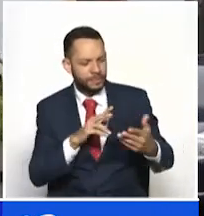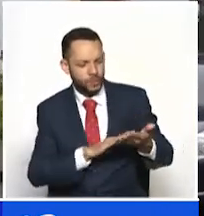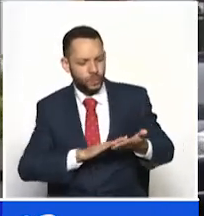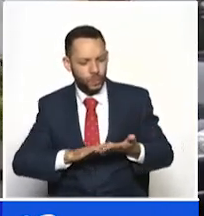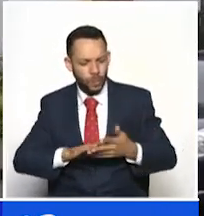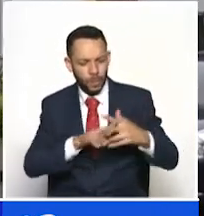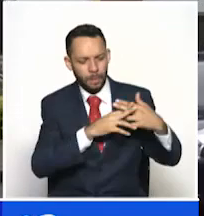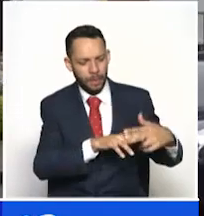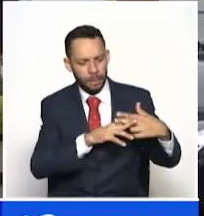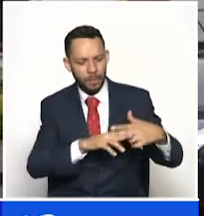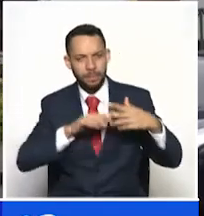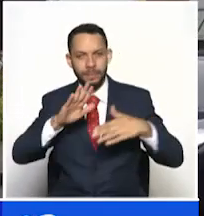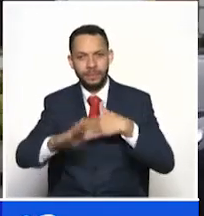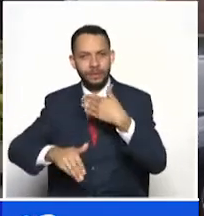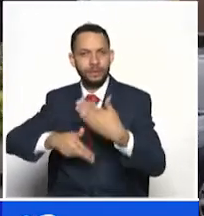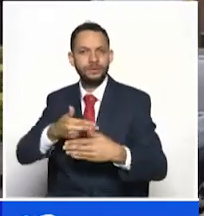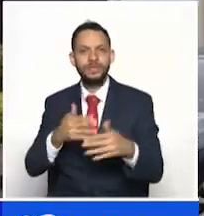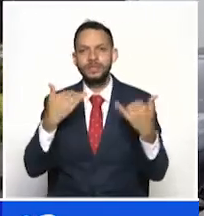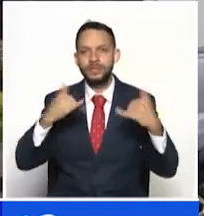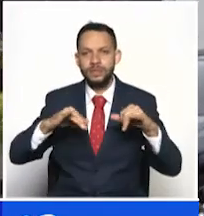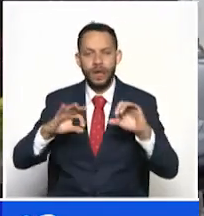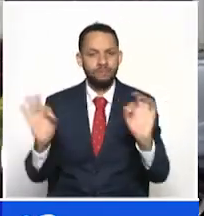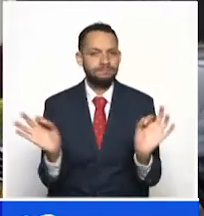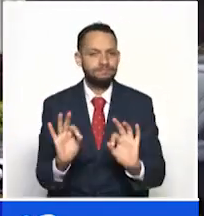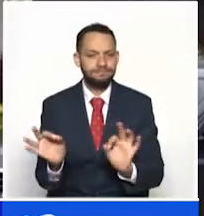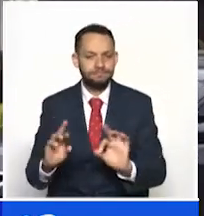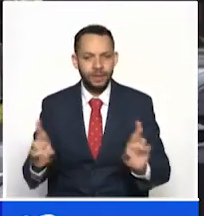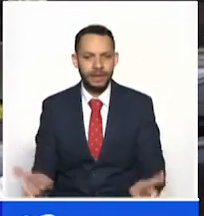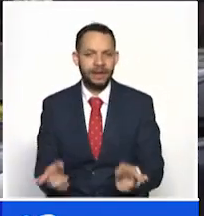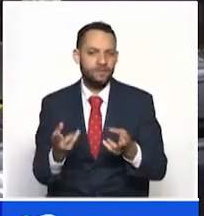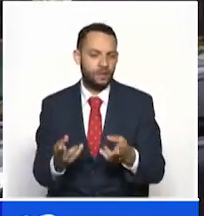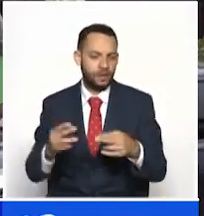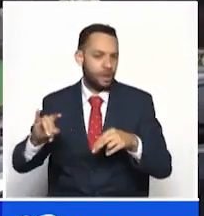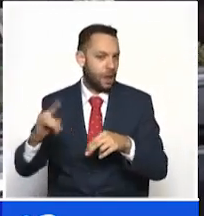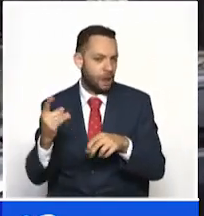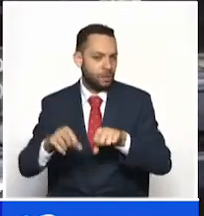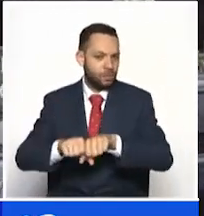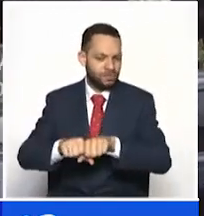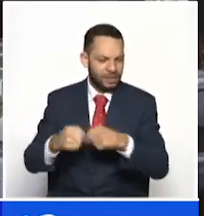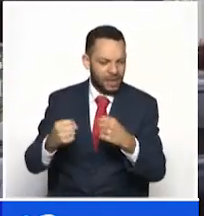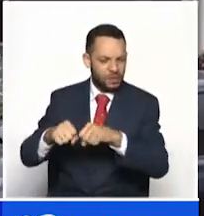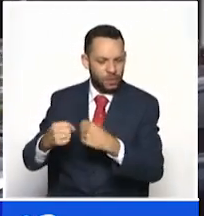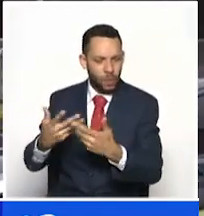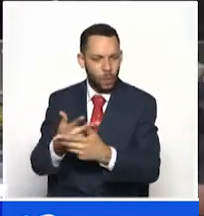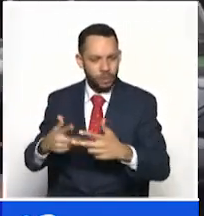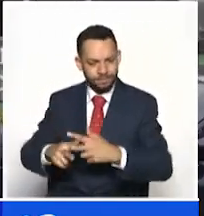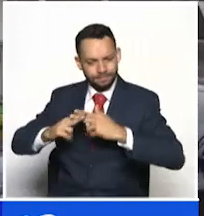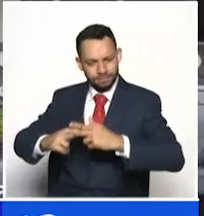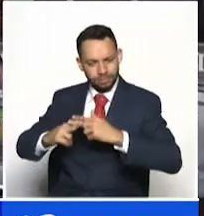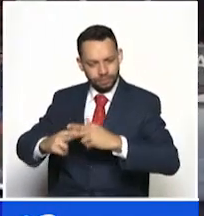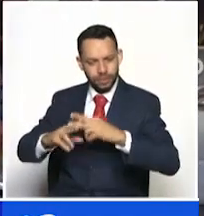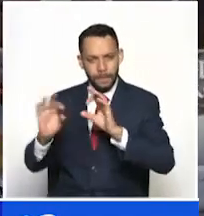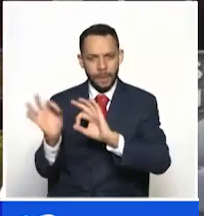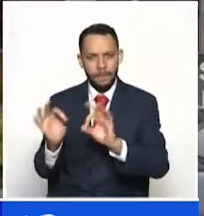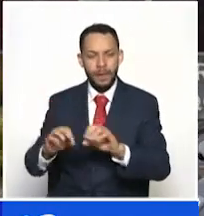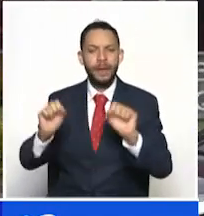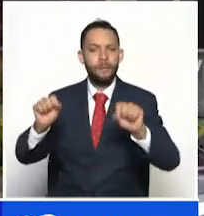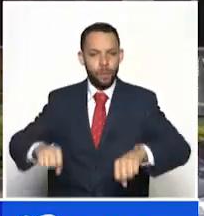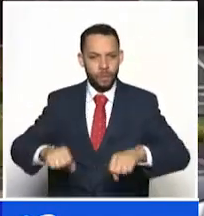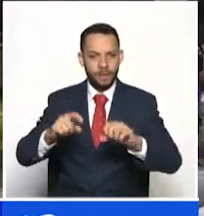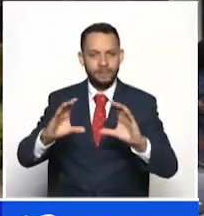empezará a hacer la recuperación de los daños y lo que se puede hacer de manera inmediata.